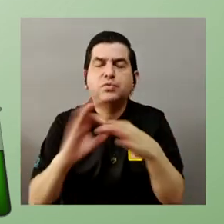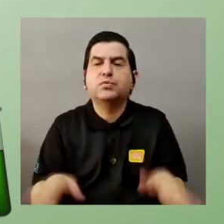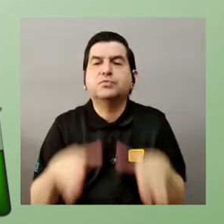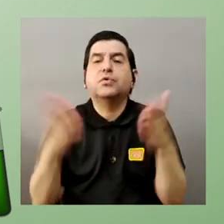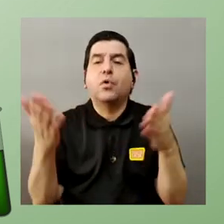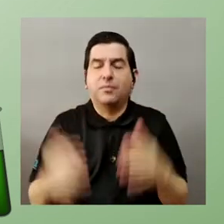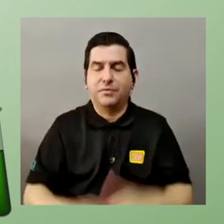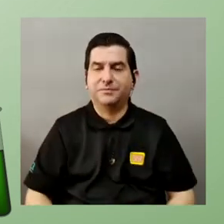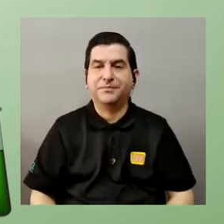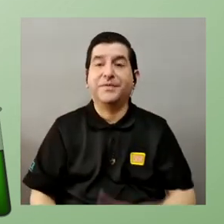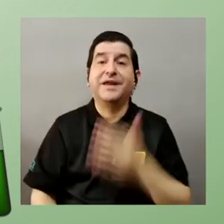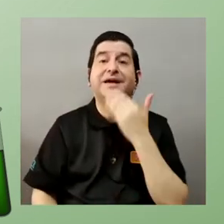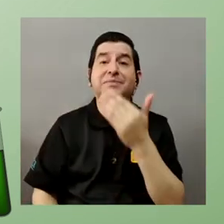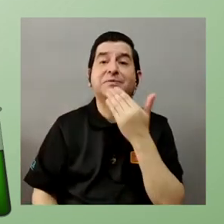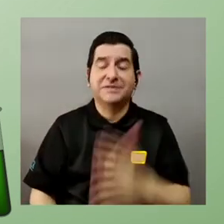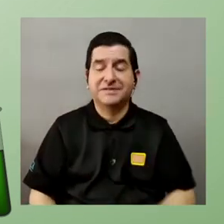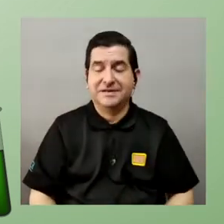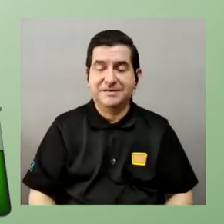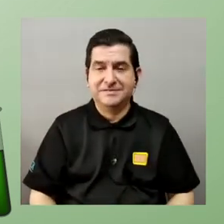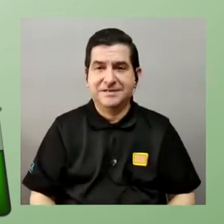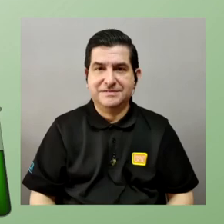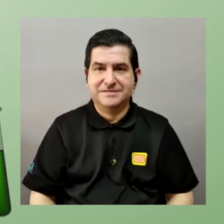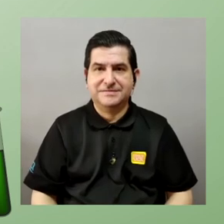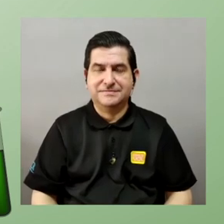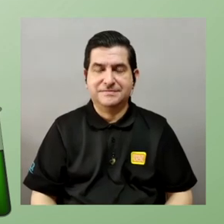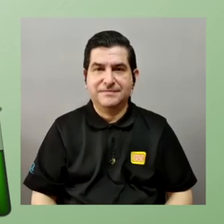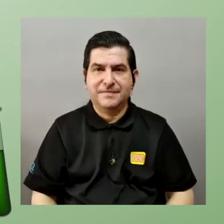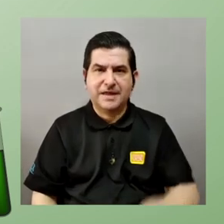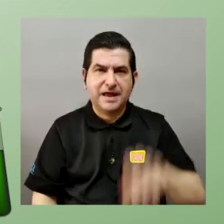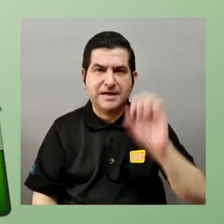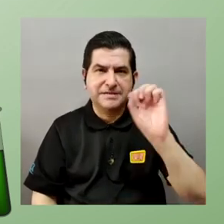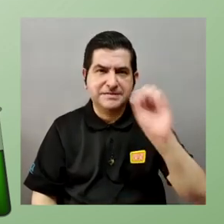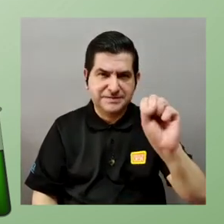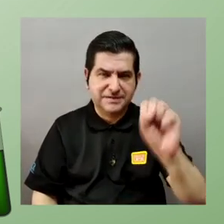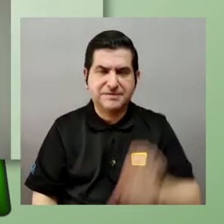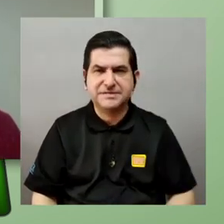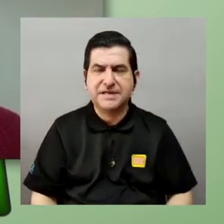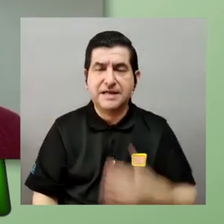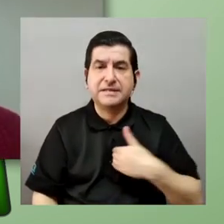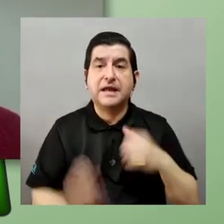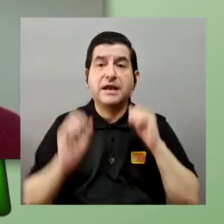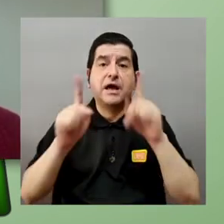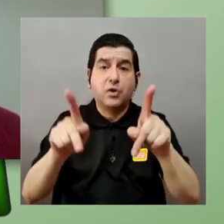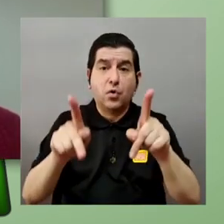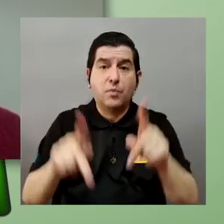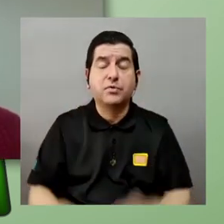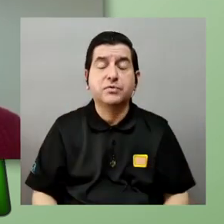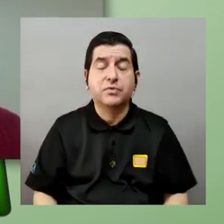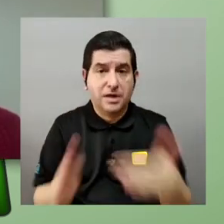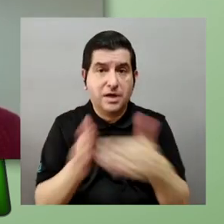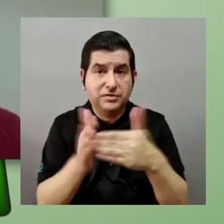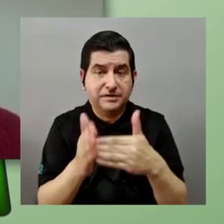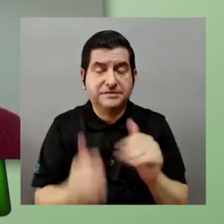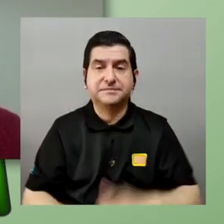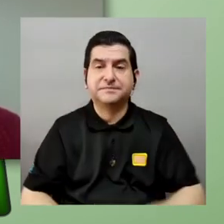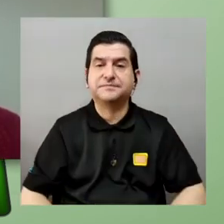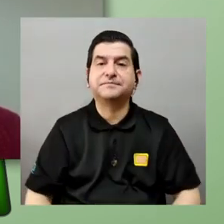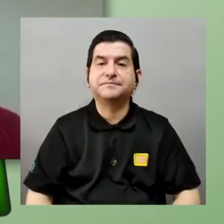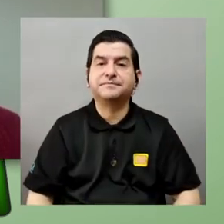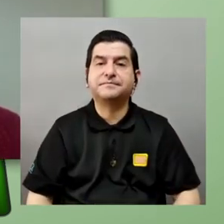momento muchas gracias sebastián tenemos una una oportunidad más adelante